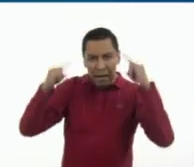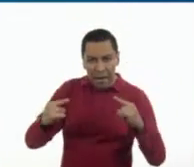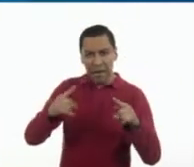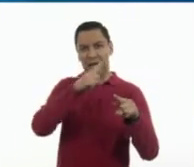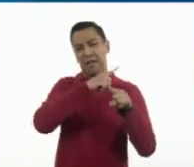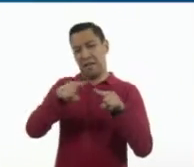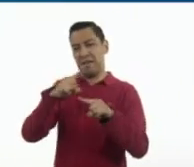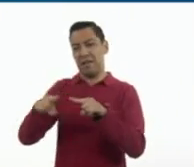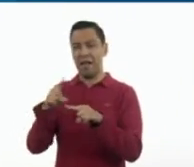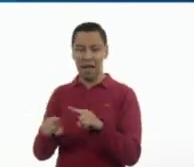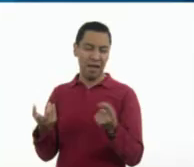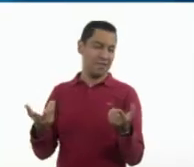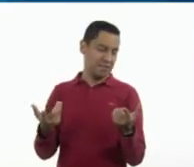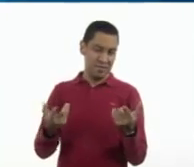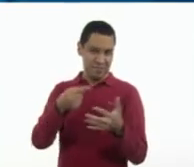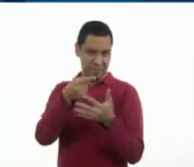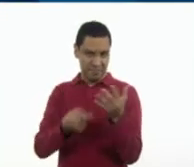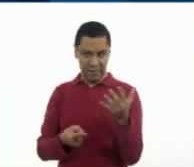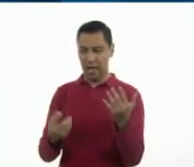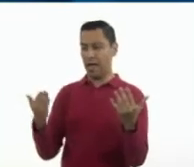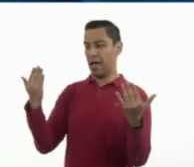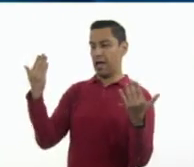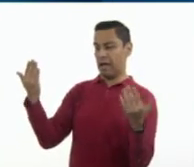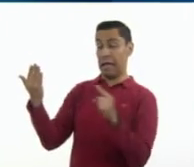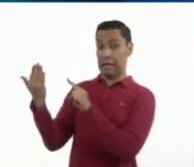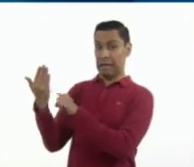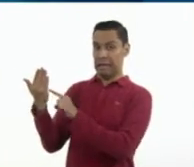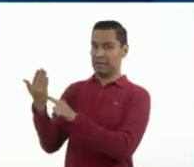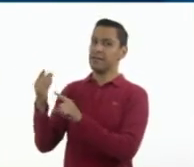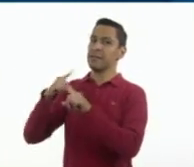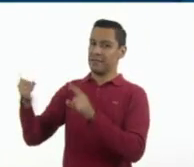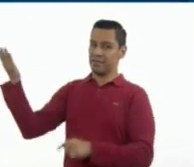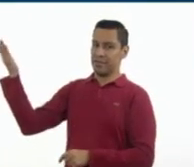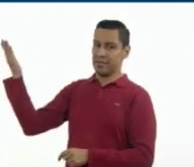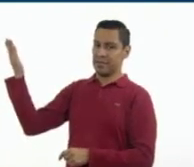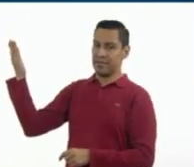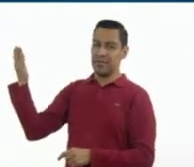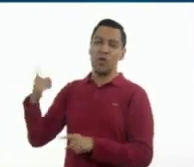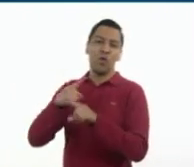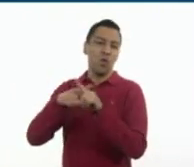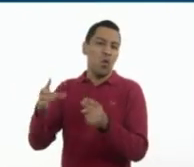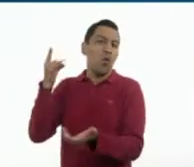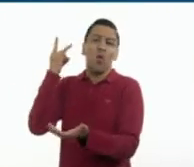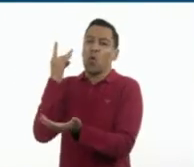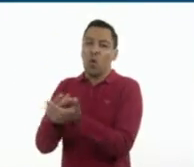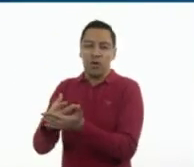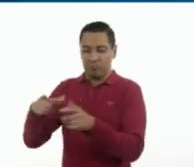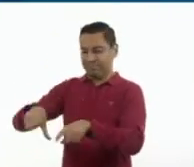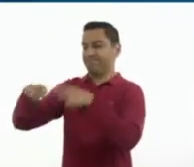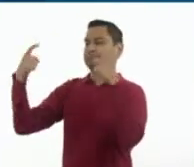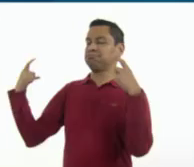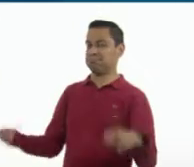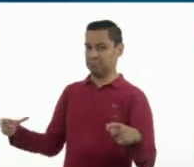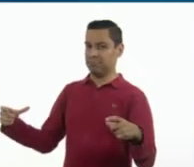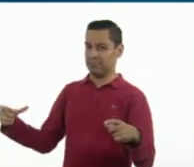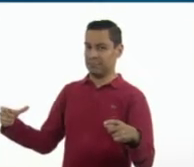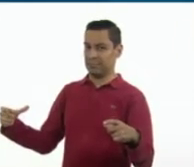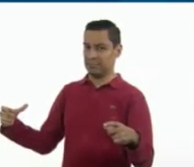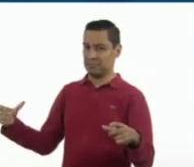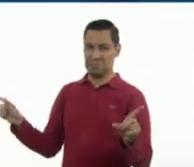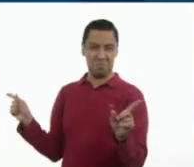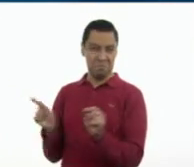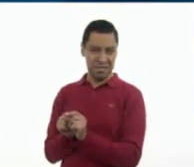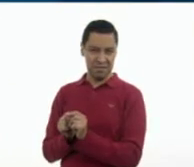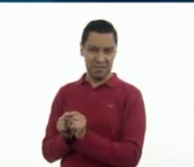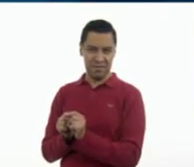que ofrece este servicio, a diferencia del otro. Ok, muy bien. Qué interesante. Y eso que, bueno,